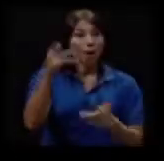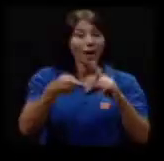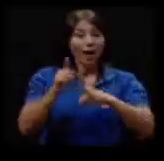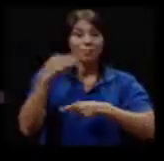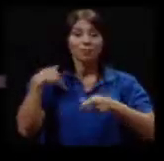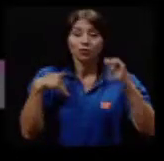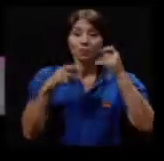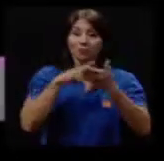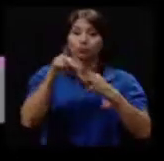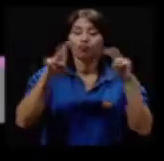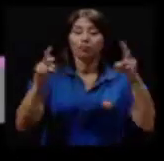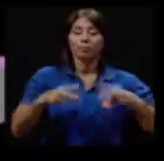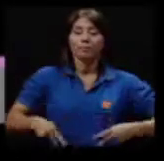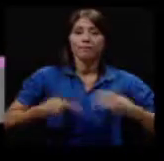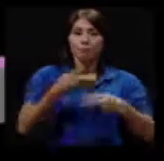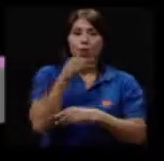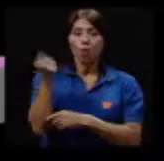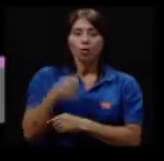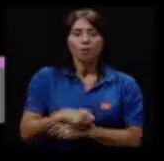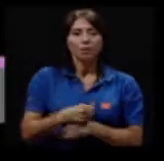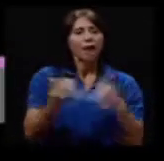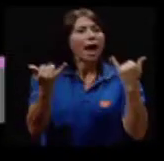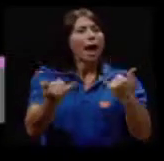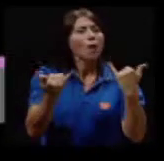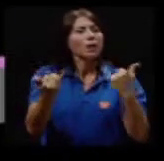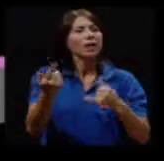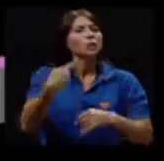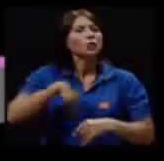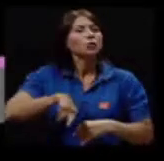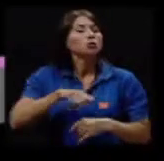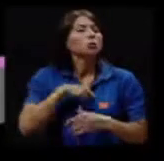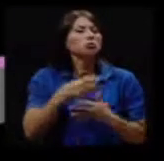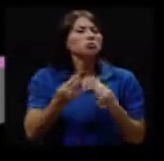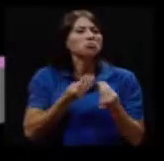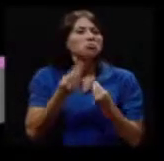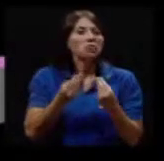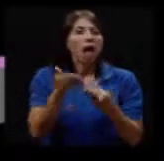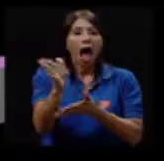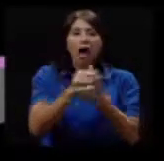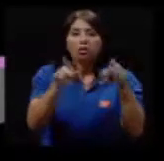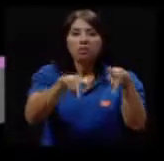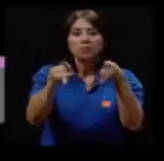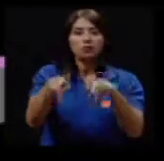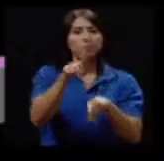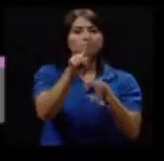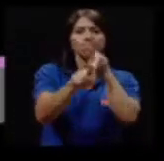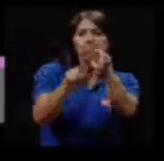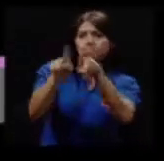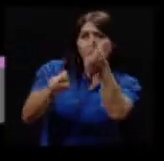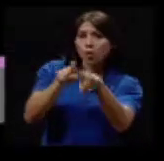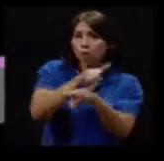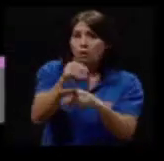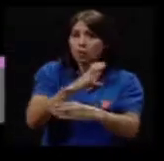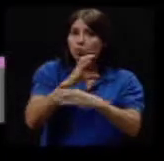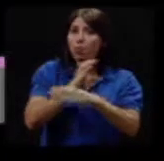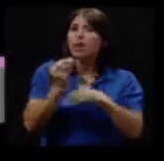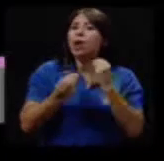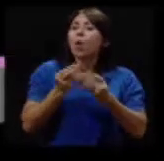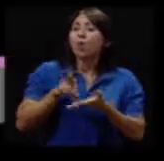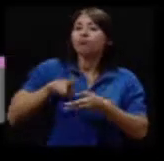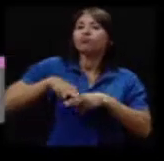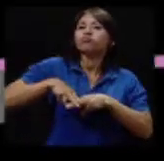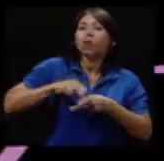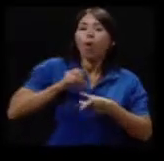hola amigos y amigas de vivir mejor esta vez les preguntamos a algunas personas si cuidan de su postura o realizan algún